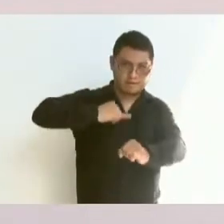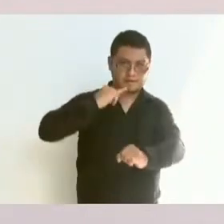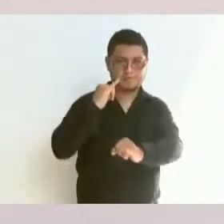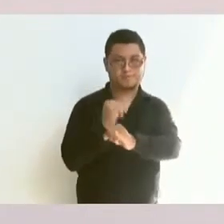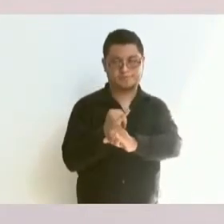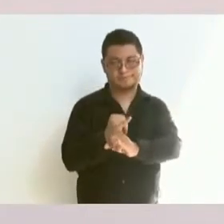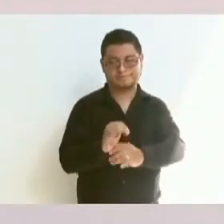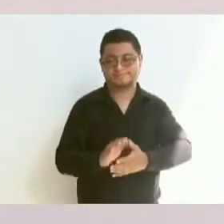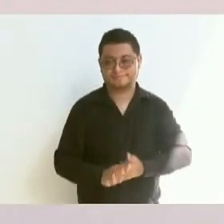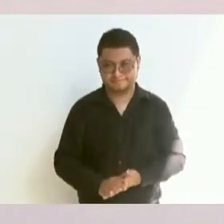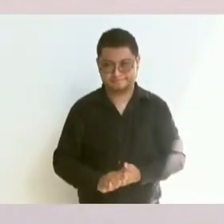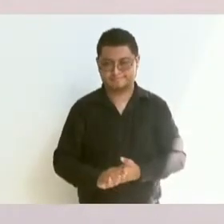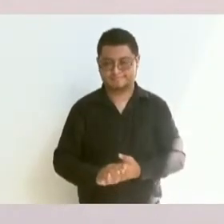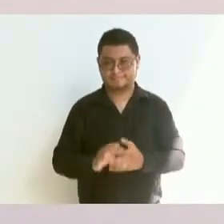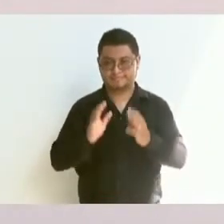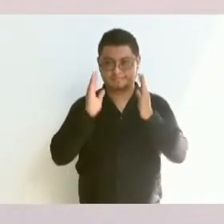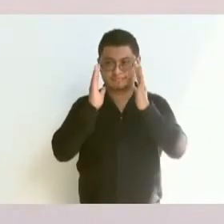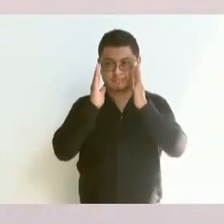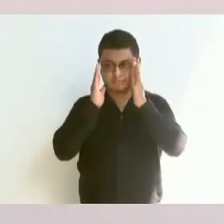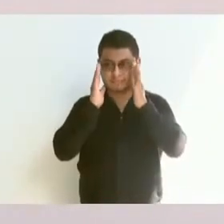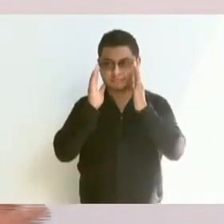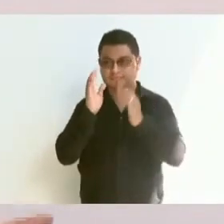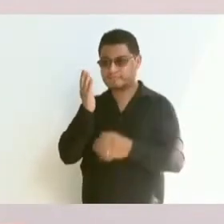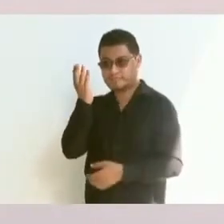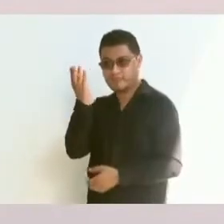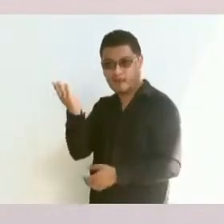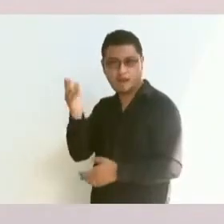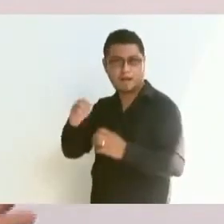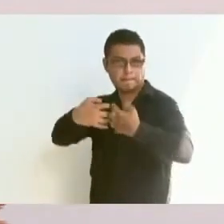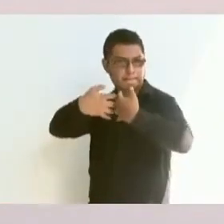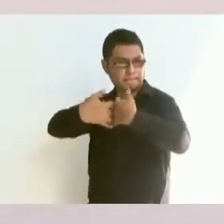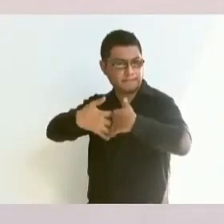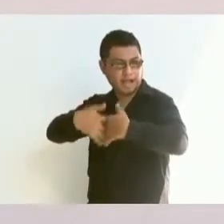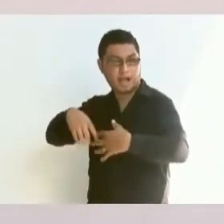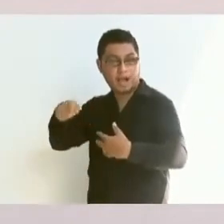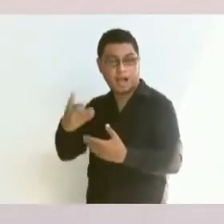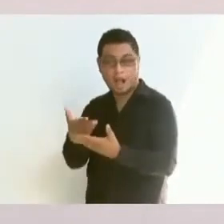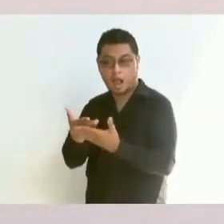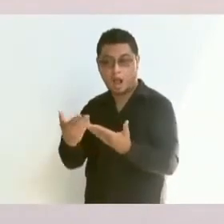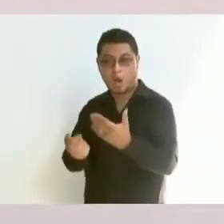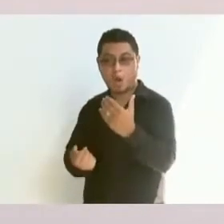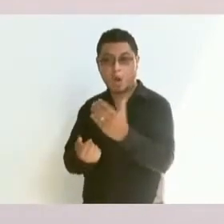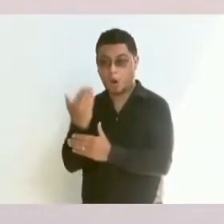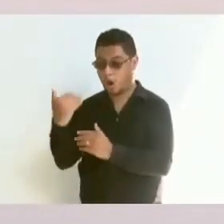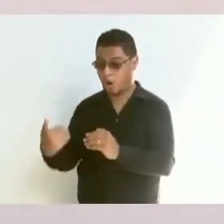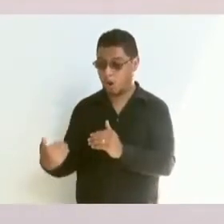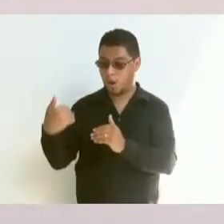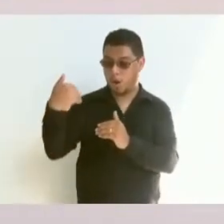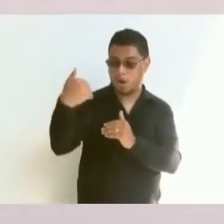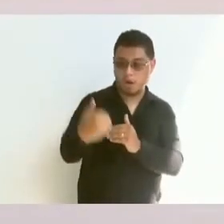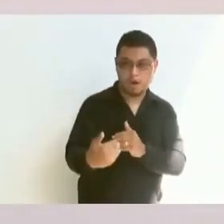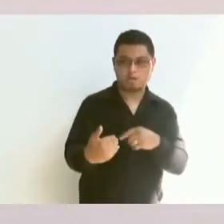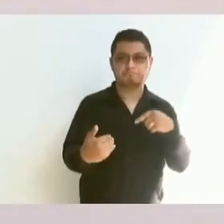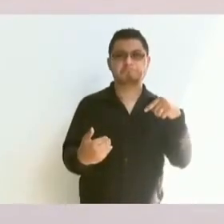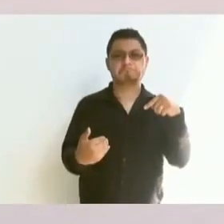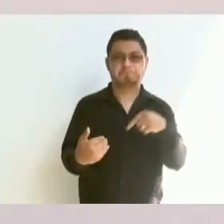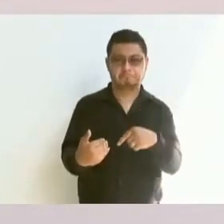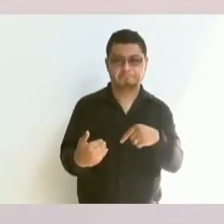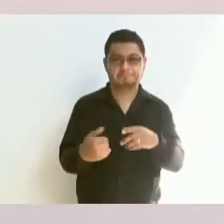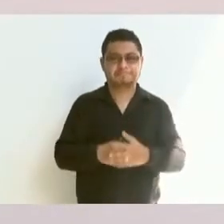esta gran empresa que está ahora en una nueva etapa. Yo